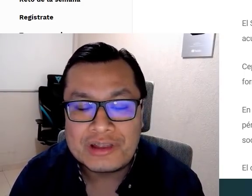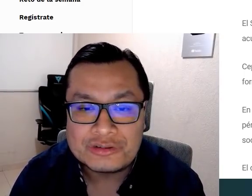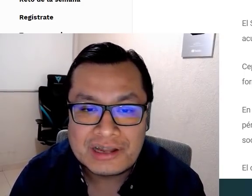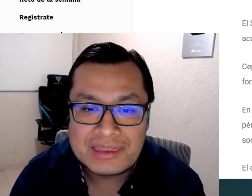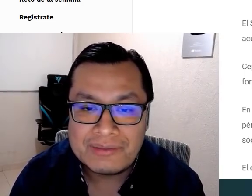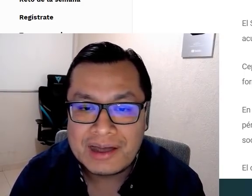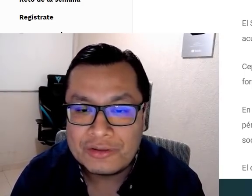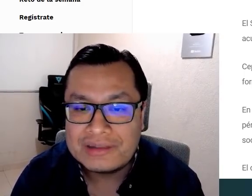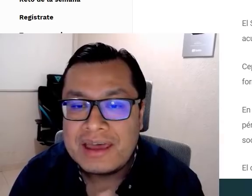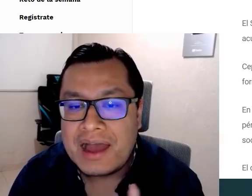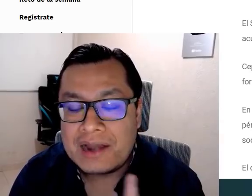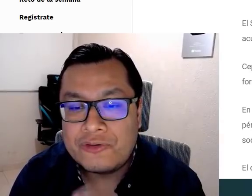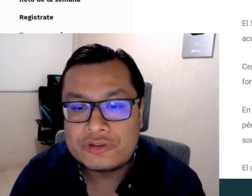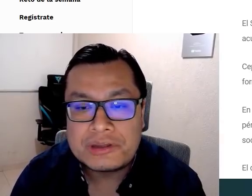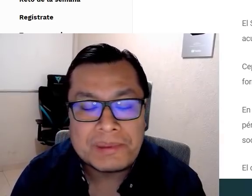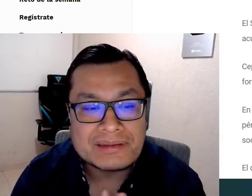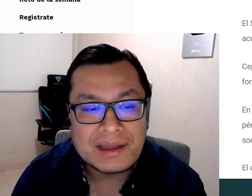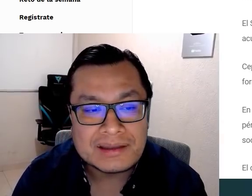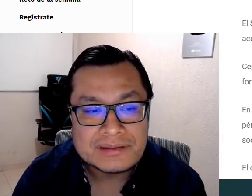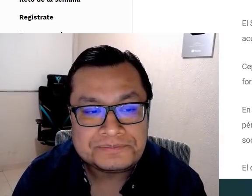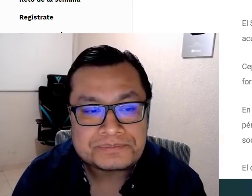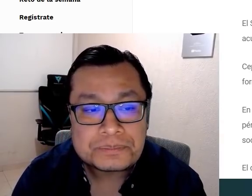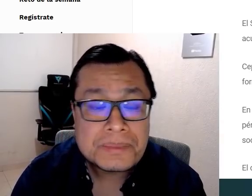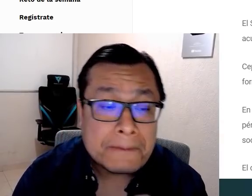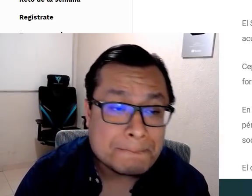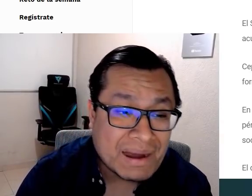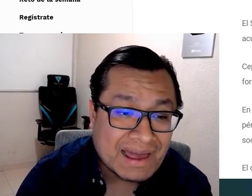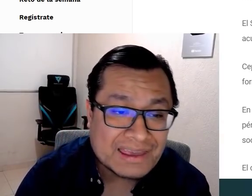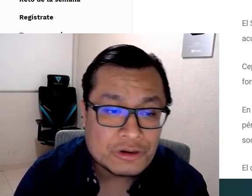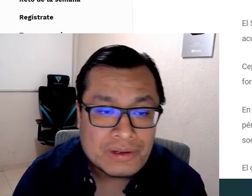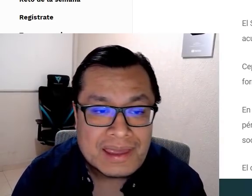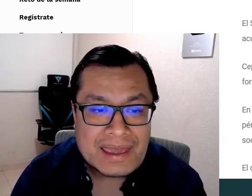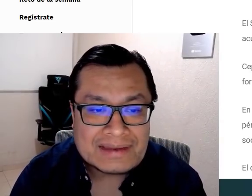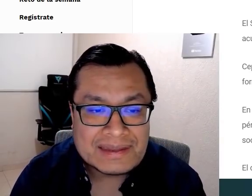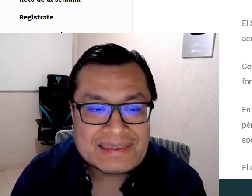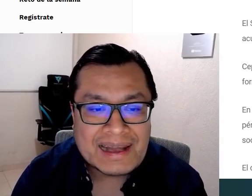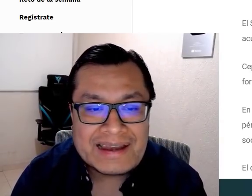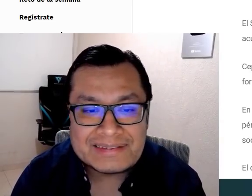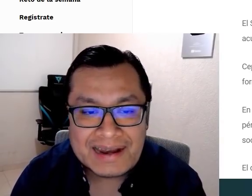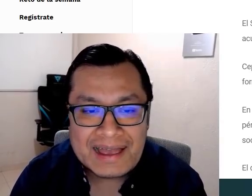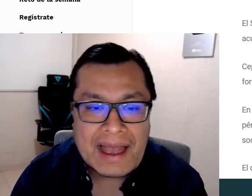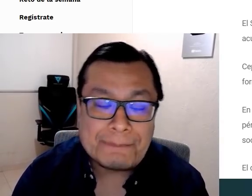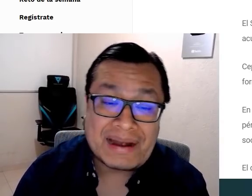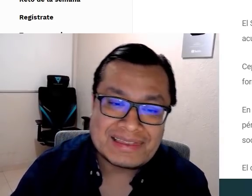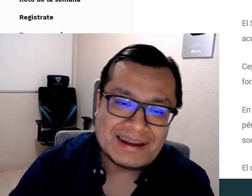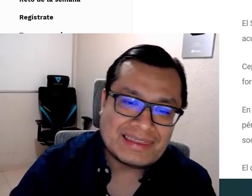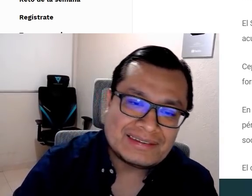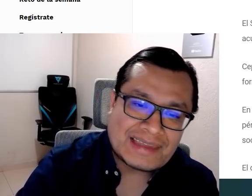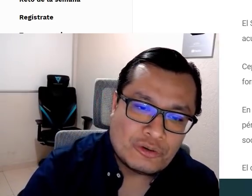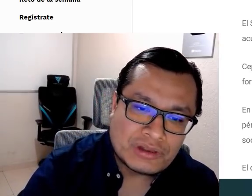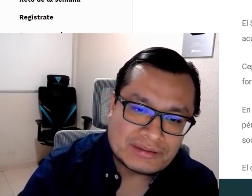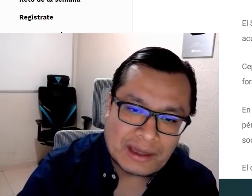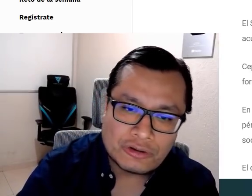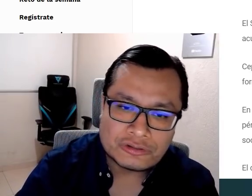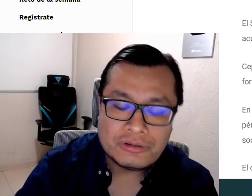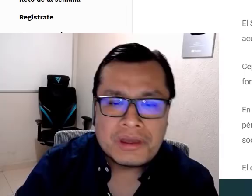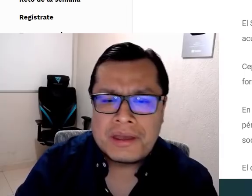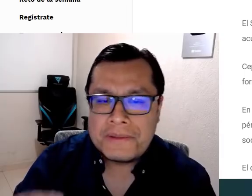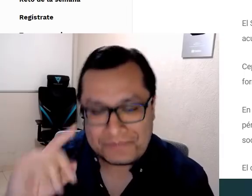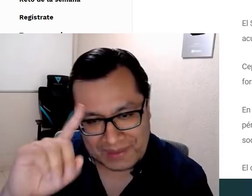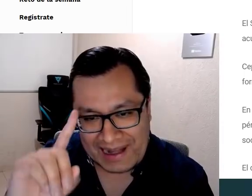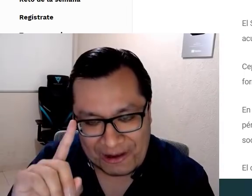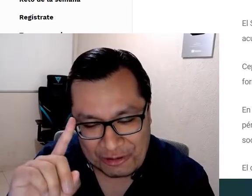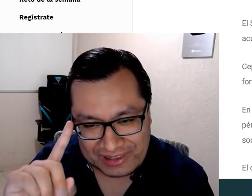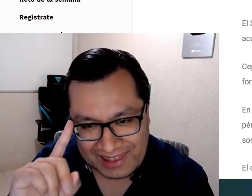del Sindicato Nacional de Trabajadores, Alfonso Cepeda Salas. Para ello, el CENTE realizará, a partir de este lunes de agosto,